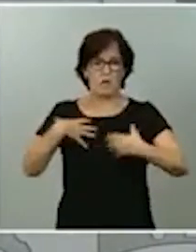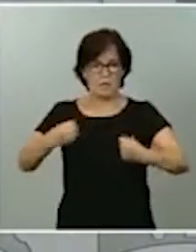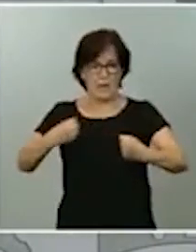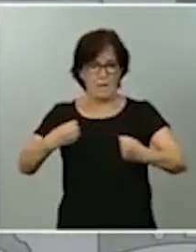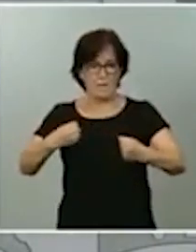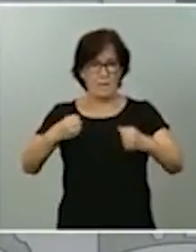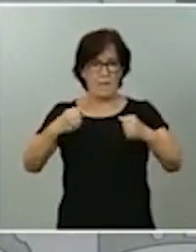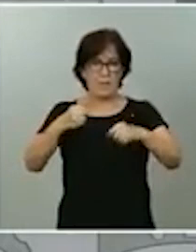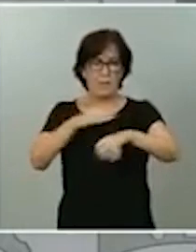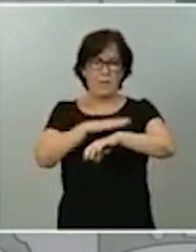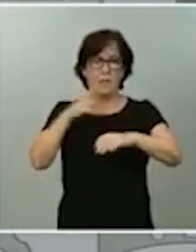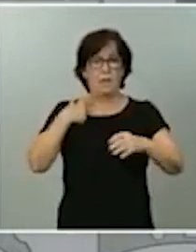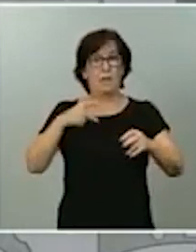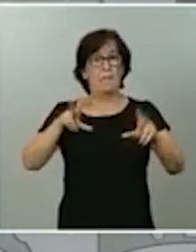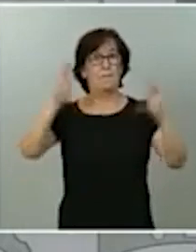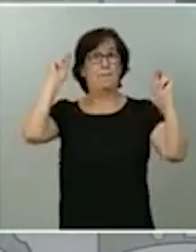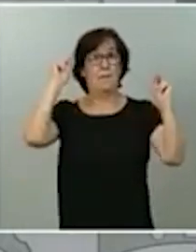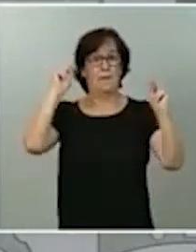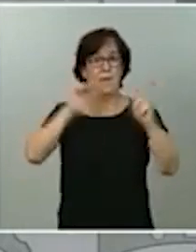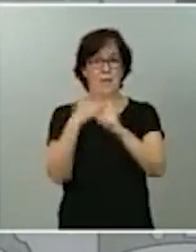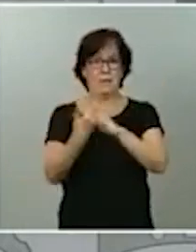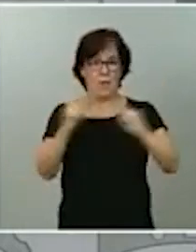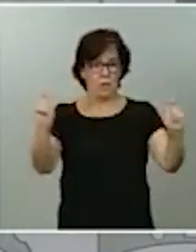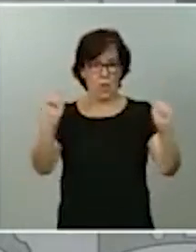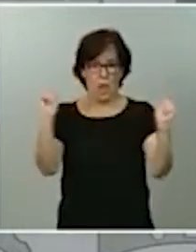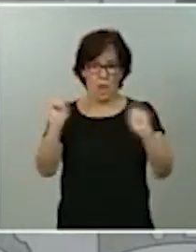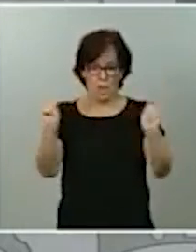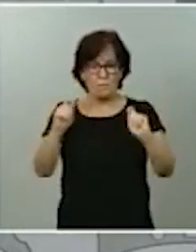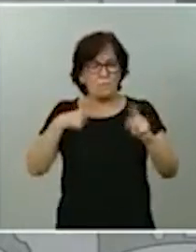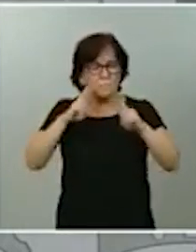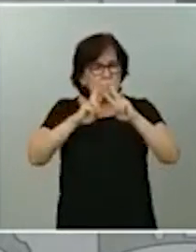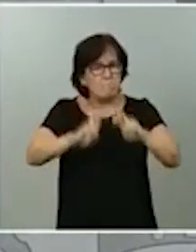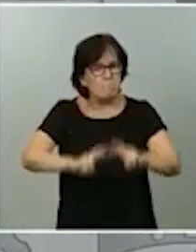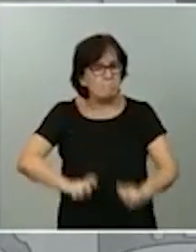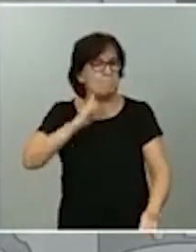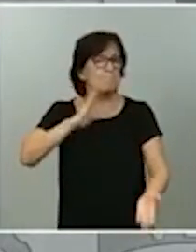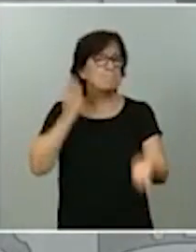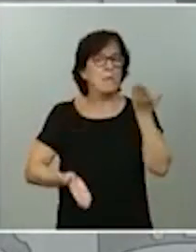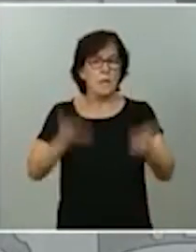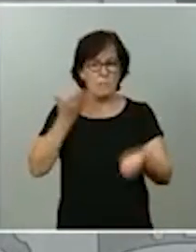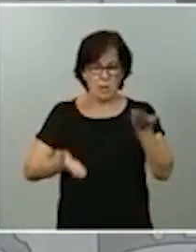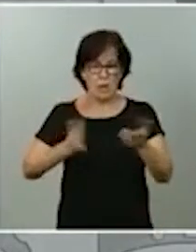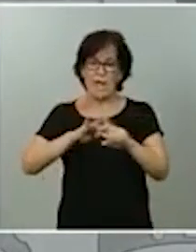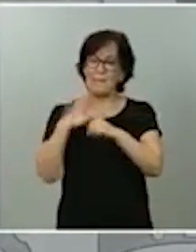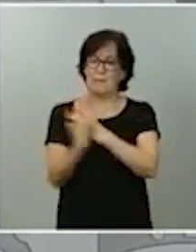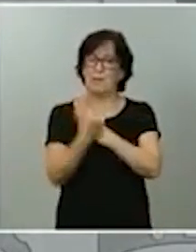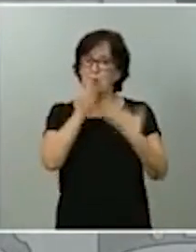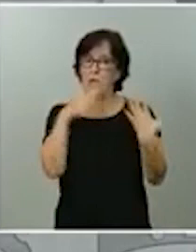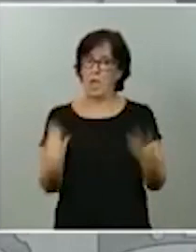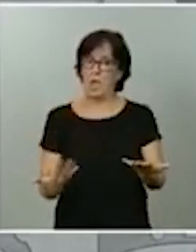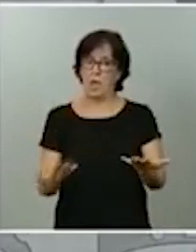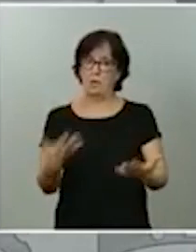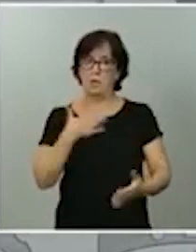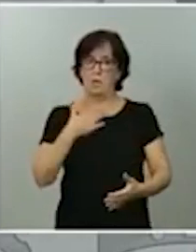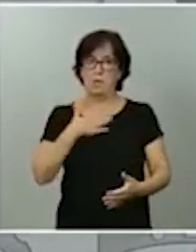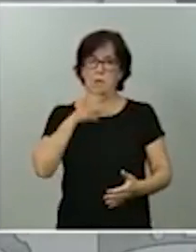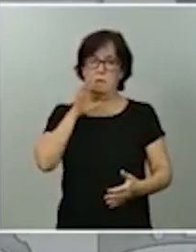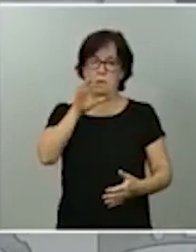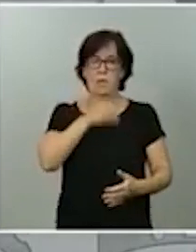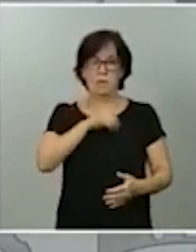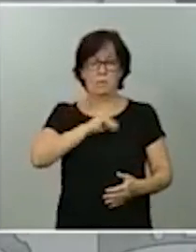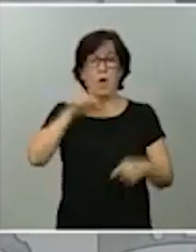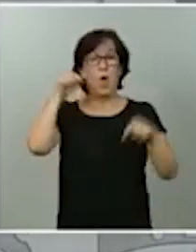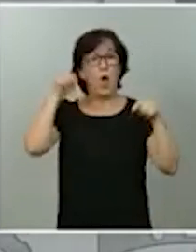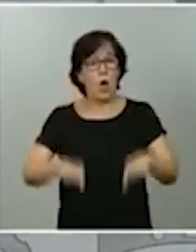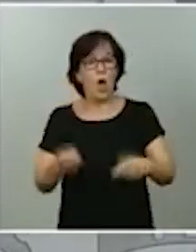del estado de alarma. Hemos analizado y hemos evaluado la situación en la que se encuentra nuestro país. Y hoy, en consecuencia, vuelvo a